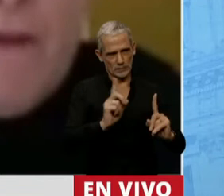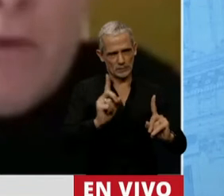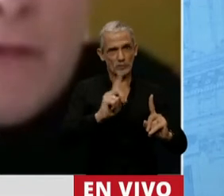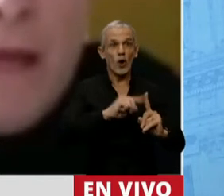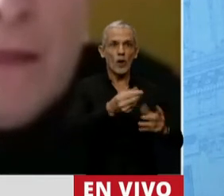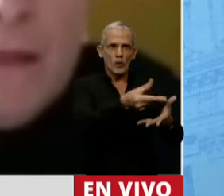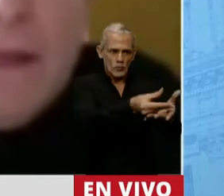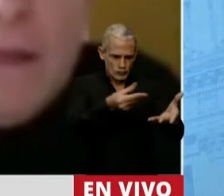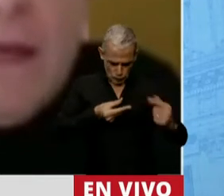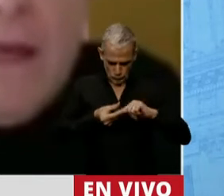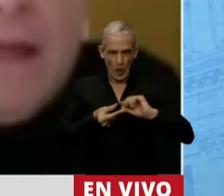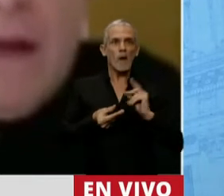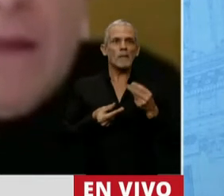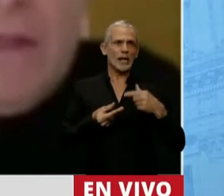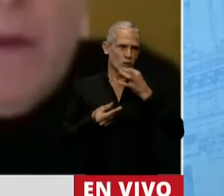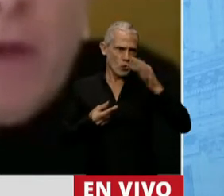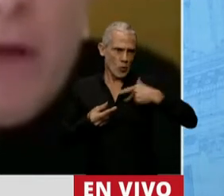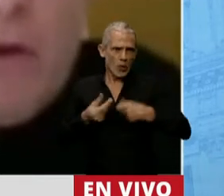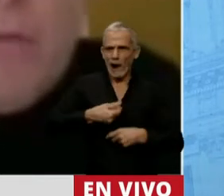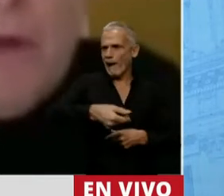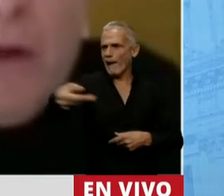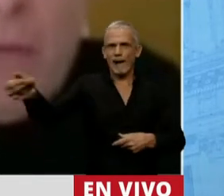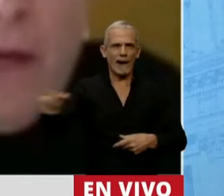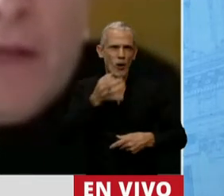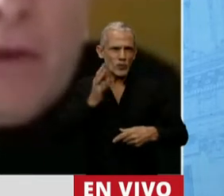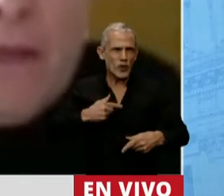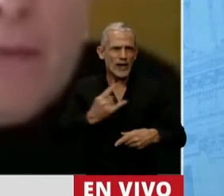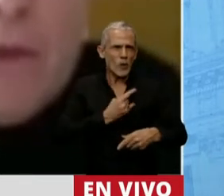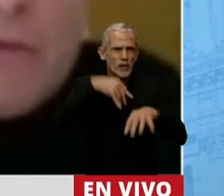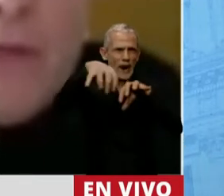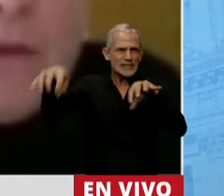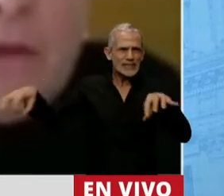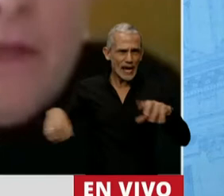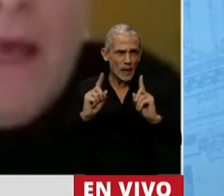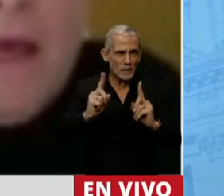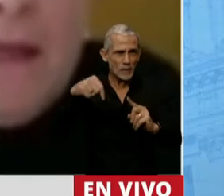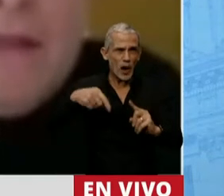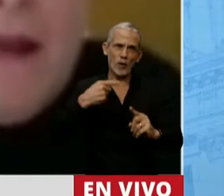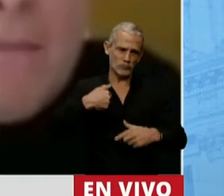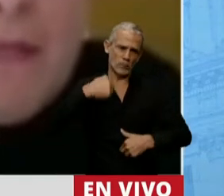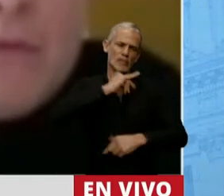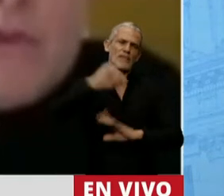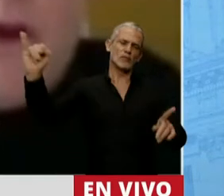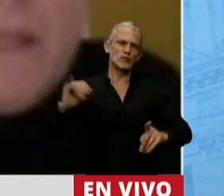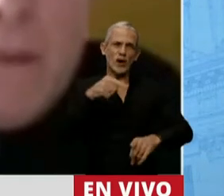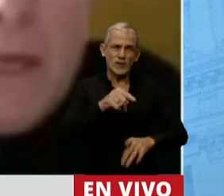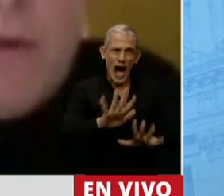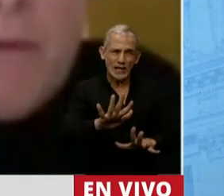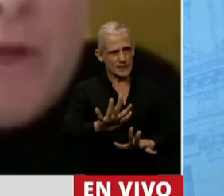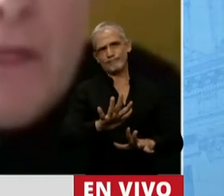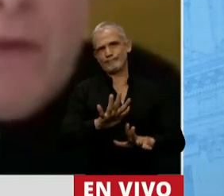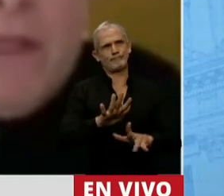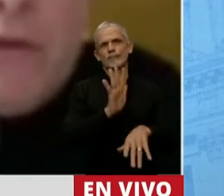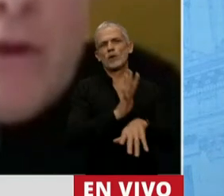y quedarse con la facultad de distribuirlo, como en el caso que estamos denunciando, es literalmente un